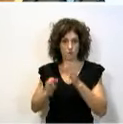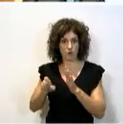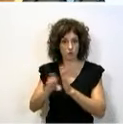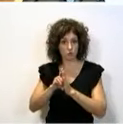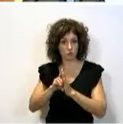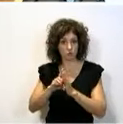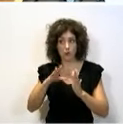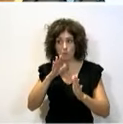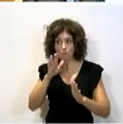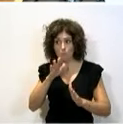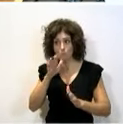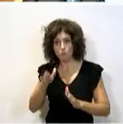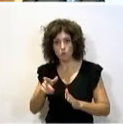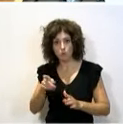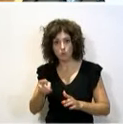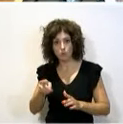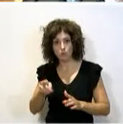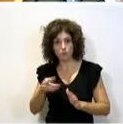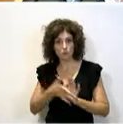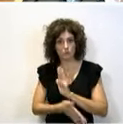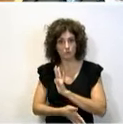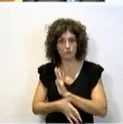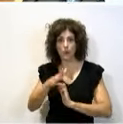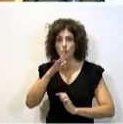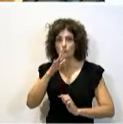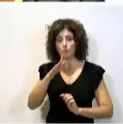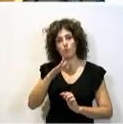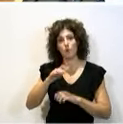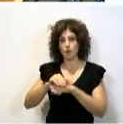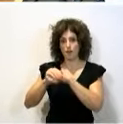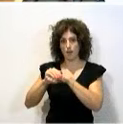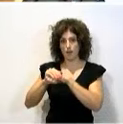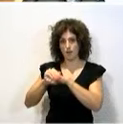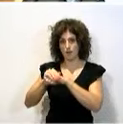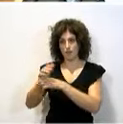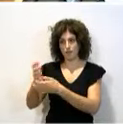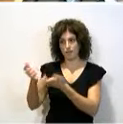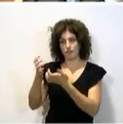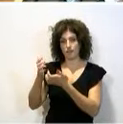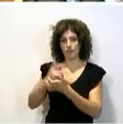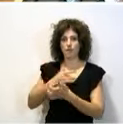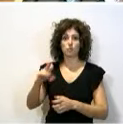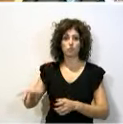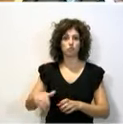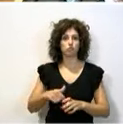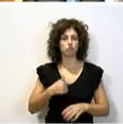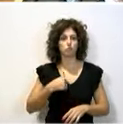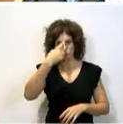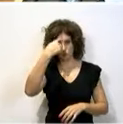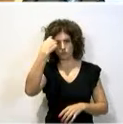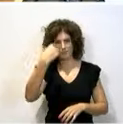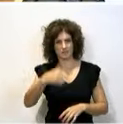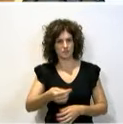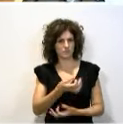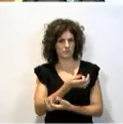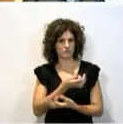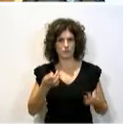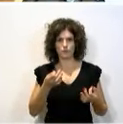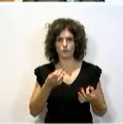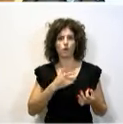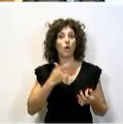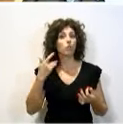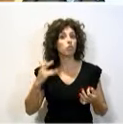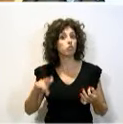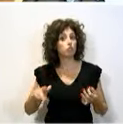favores que se vienen haciendo con respecto a los indultos. Y soy plenamente consciente de que los indultos